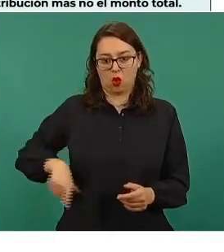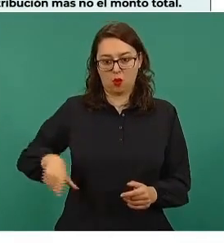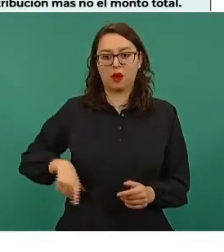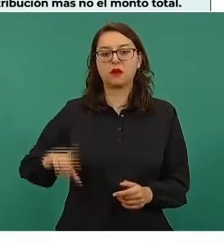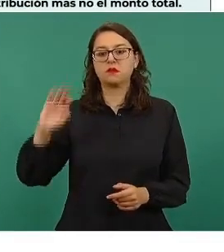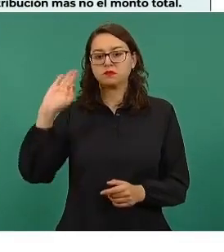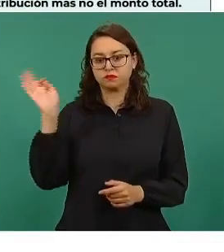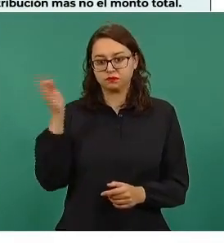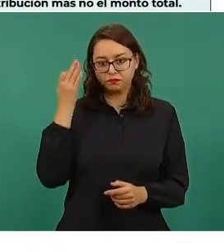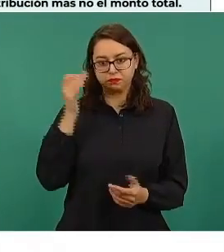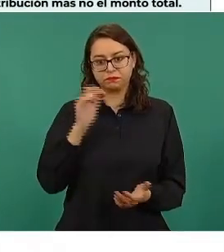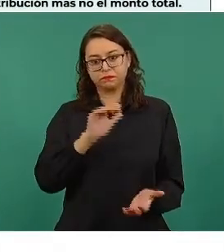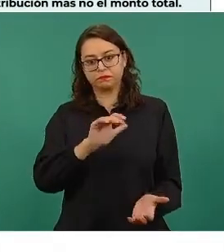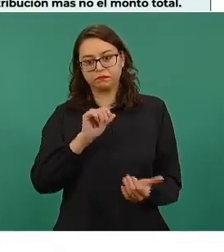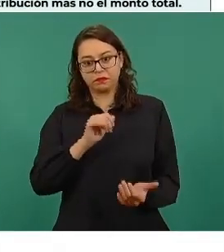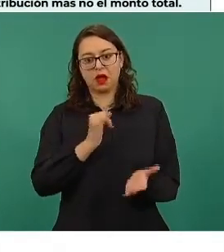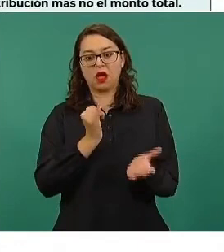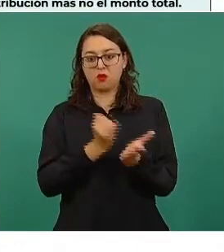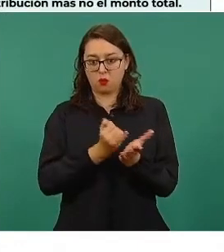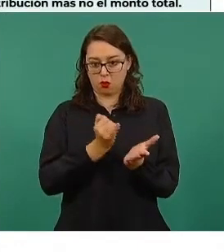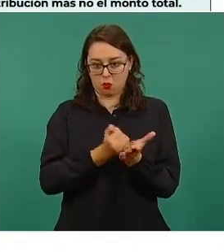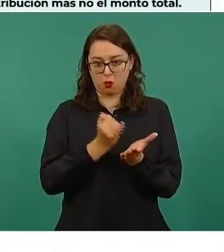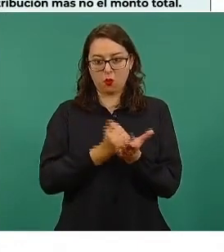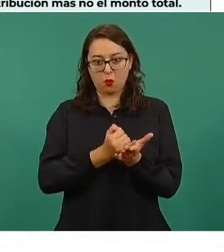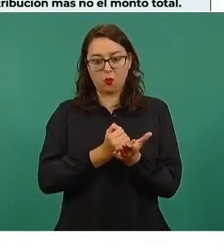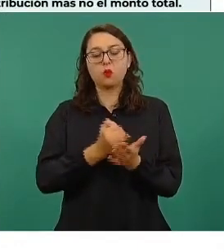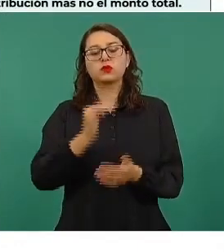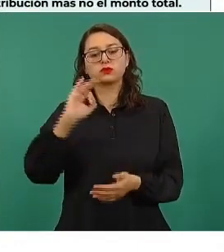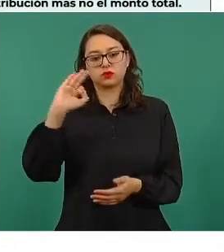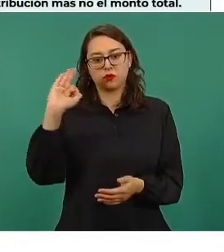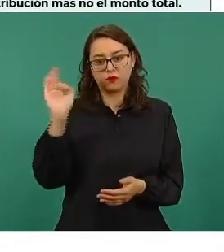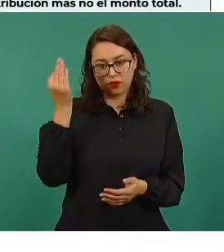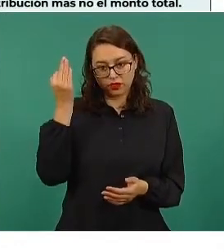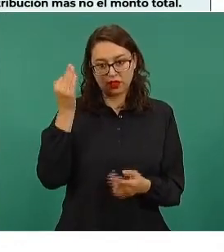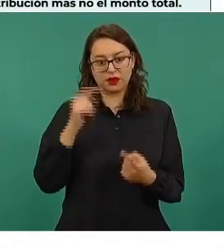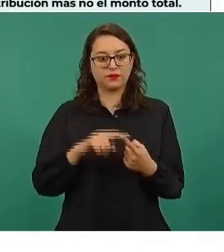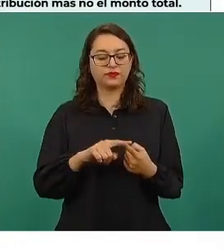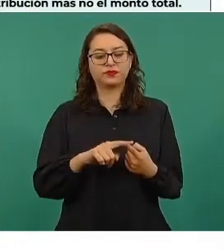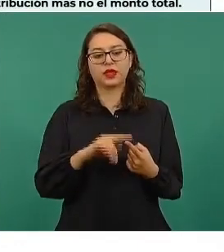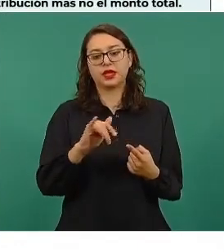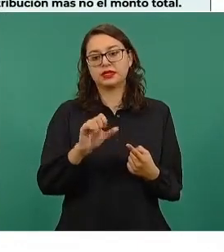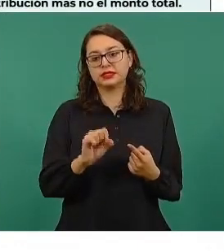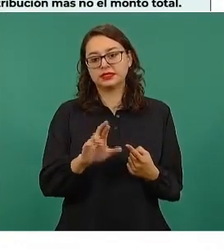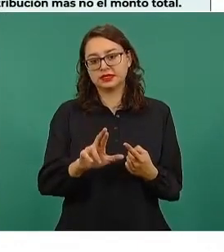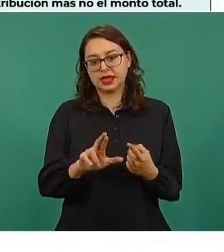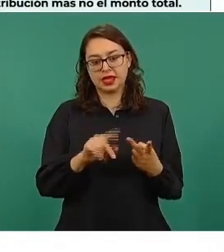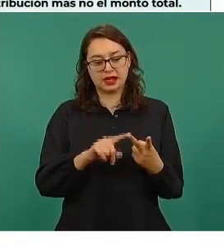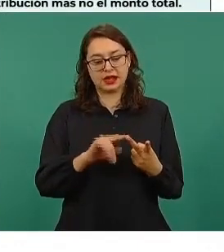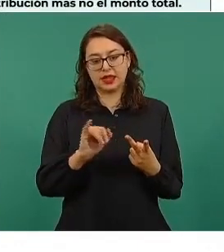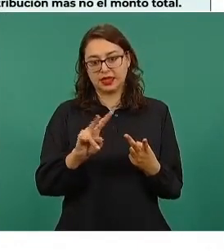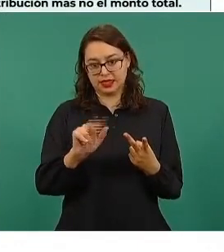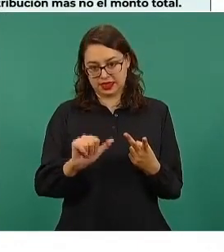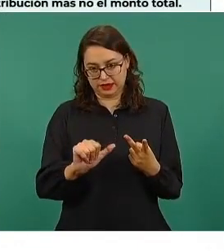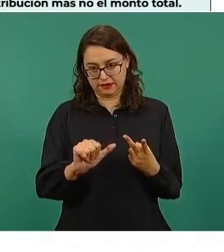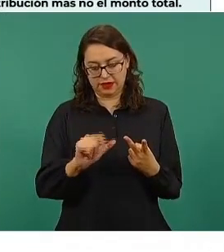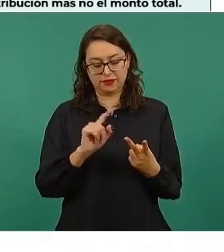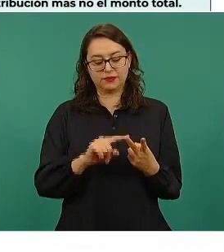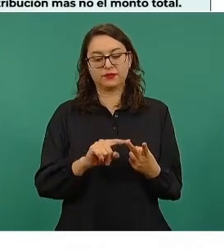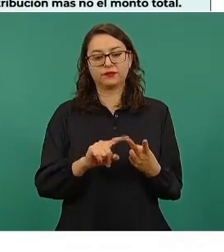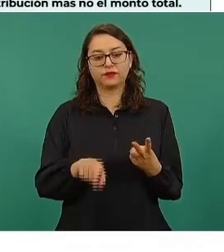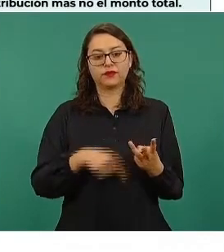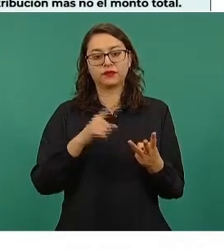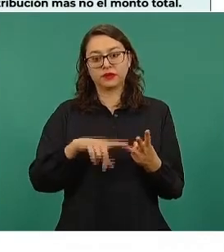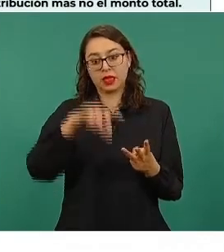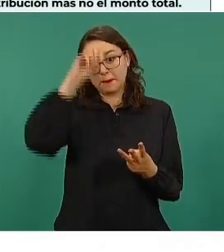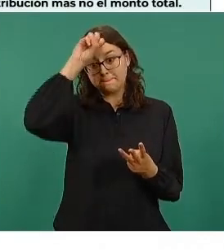tanto de impuestos federales, dentro de los que, por supuesto, destacan el impuesto sobre la renta y el IVA, los derechos